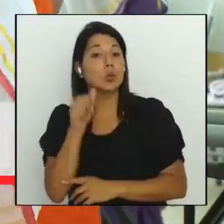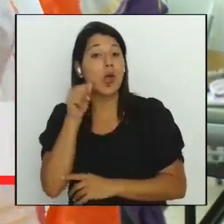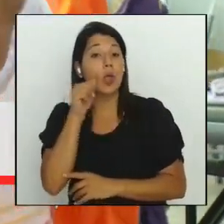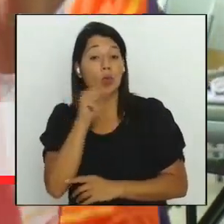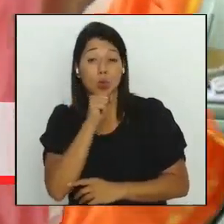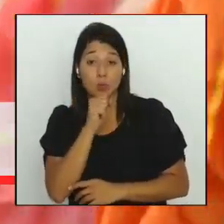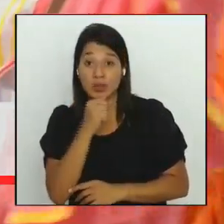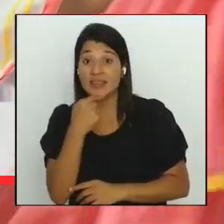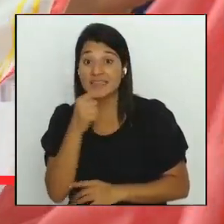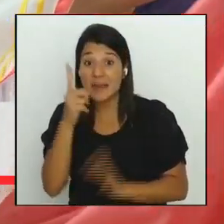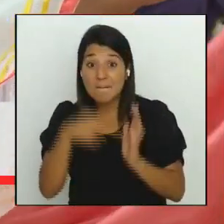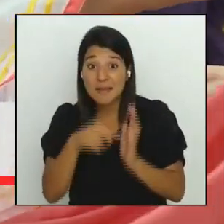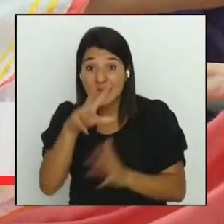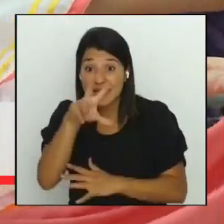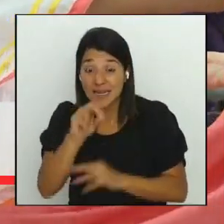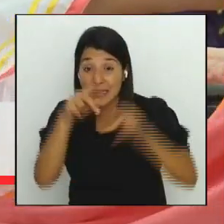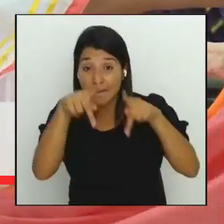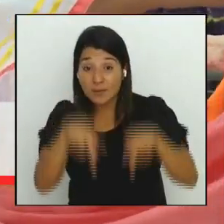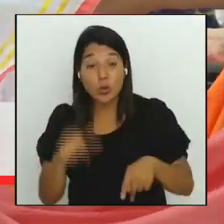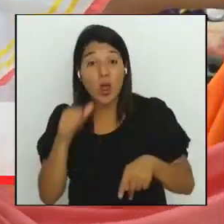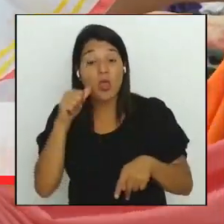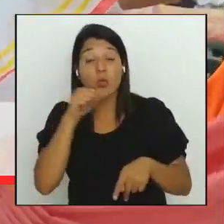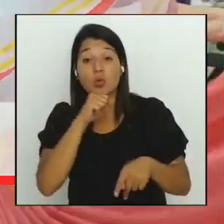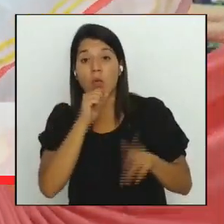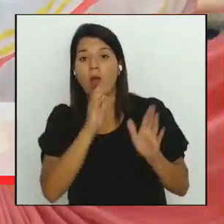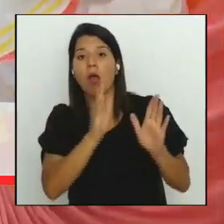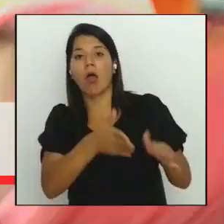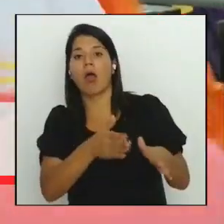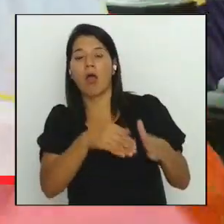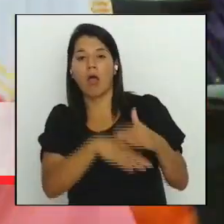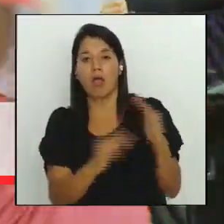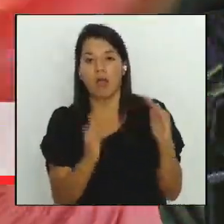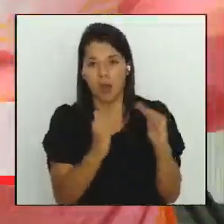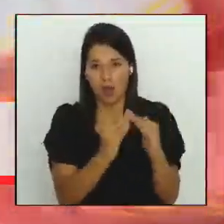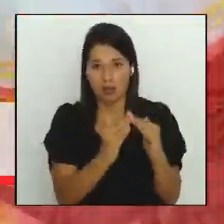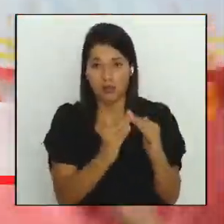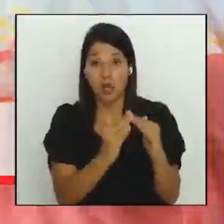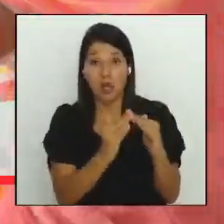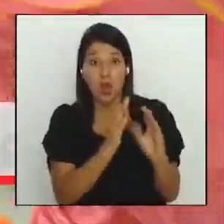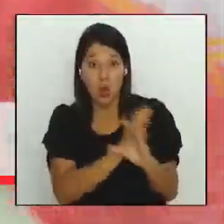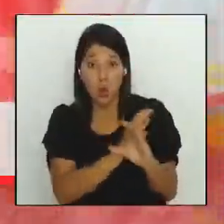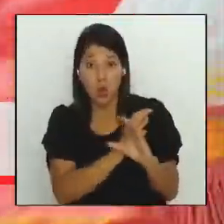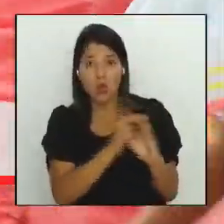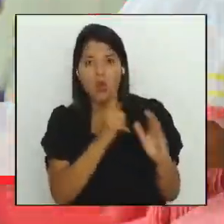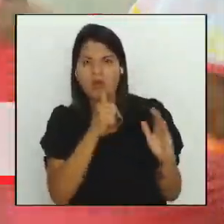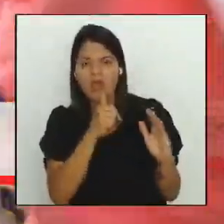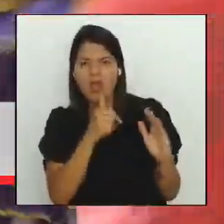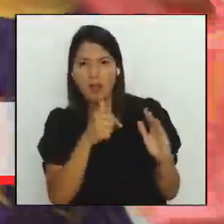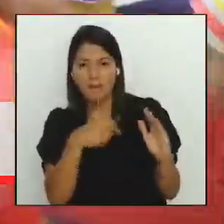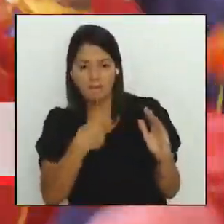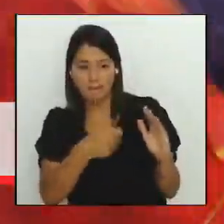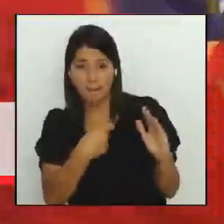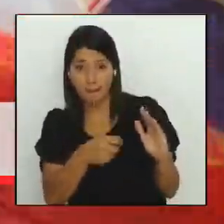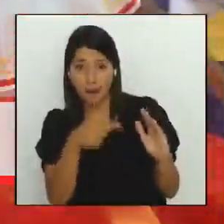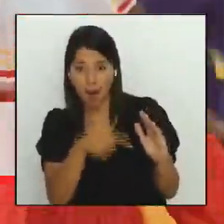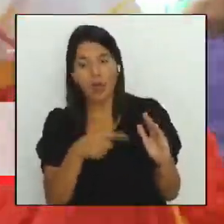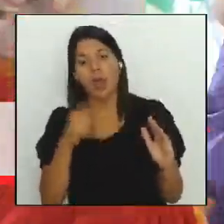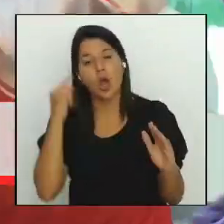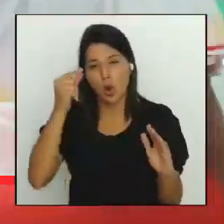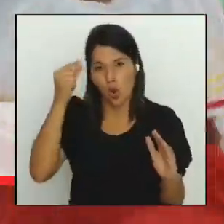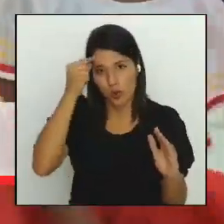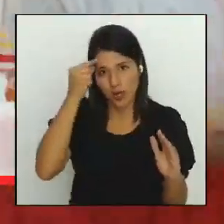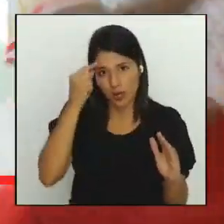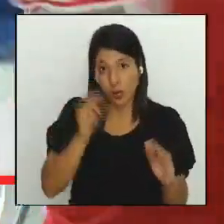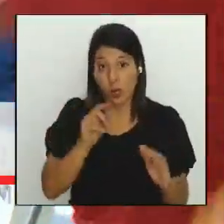abandonados que viven en hogares subsidiados por el Estado y a pesar de que esto es penado por la ley no existen condenas.